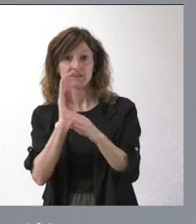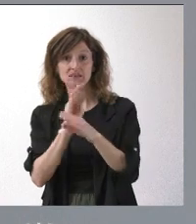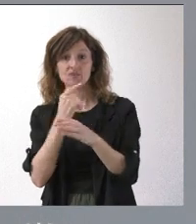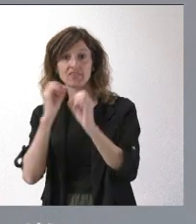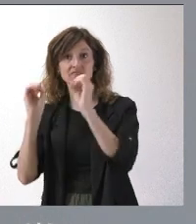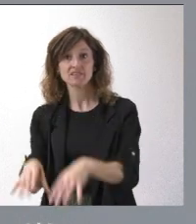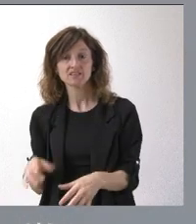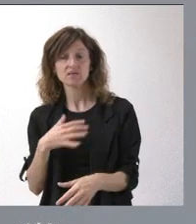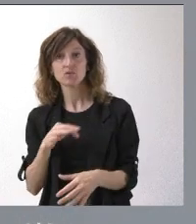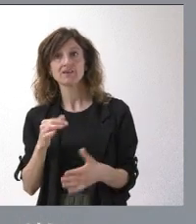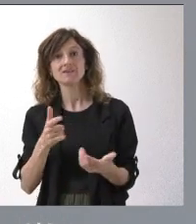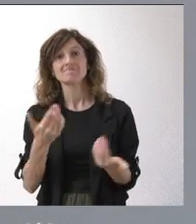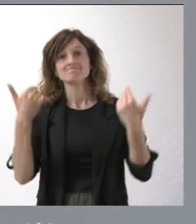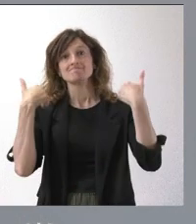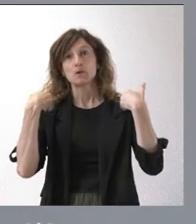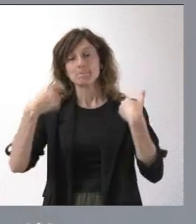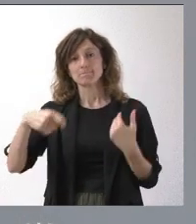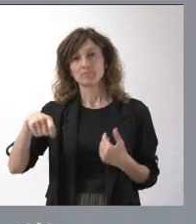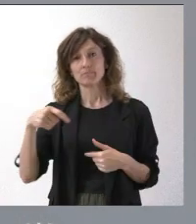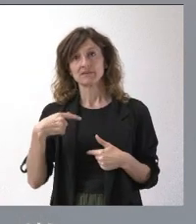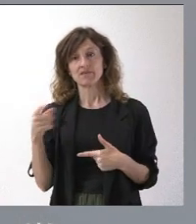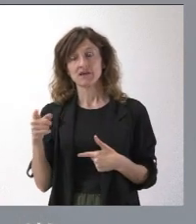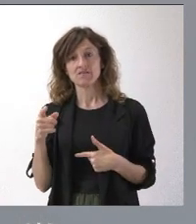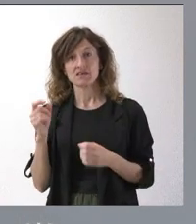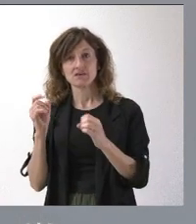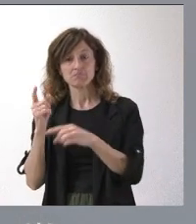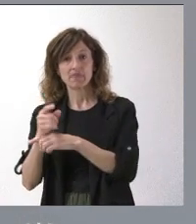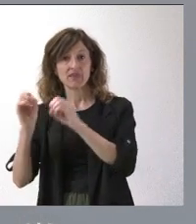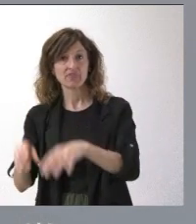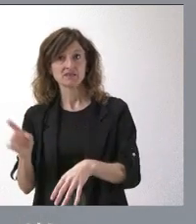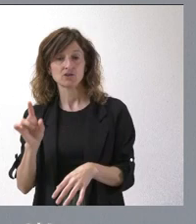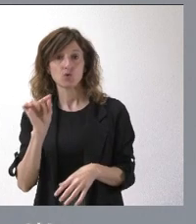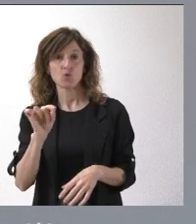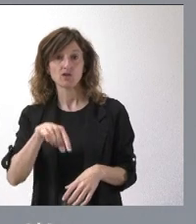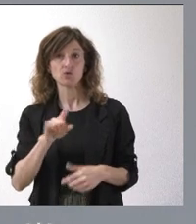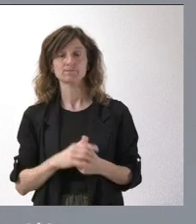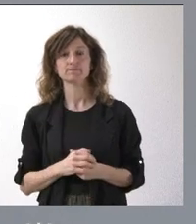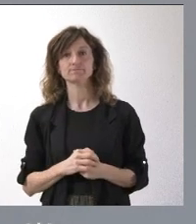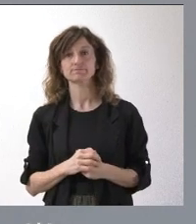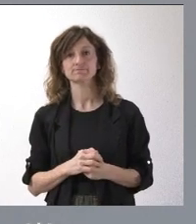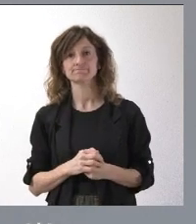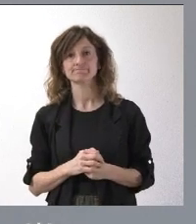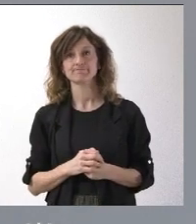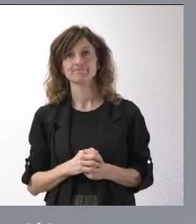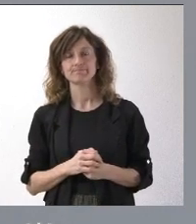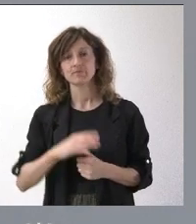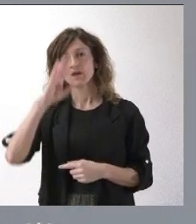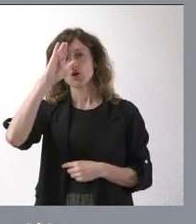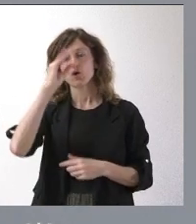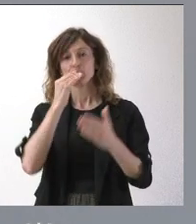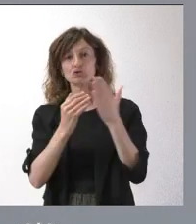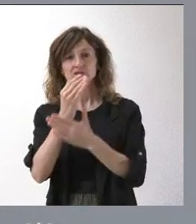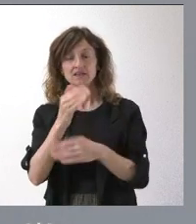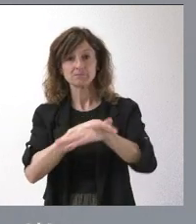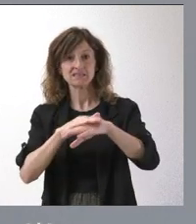esta es una competencia que es del presidente y no la va a ejercer a día de hoy. Hola, buenos días. La ministra